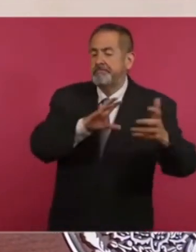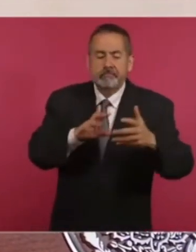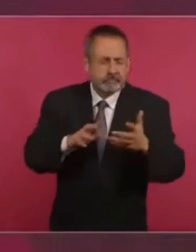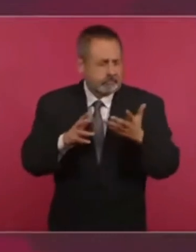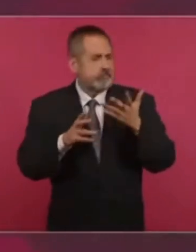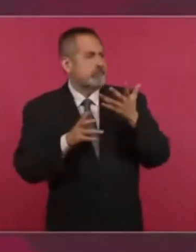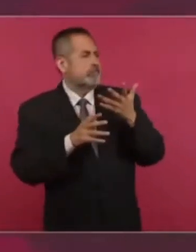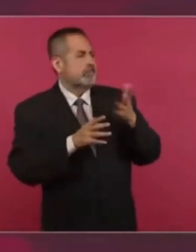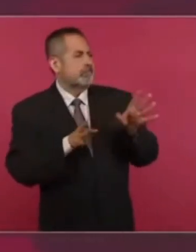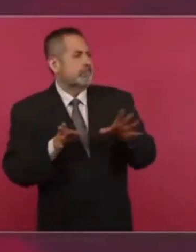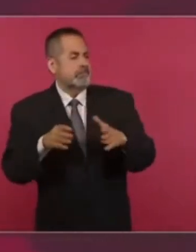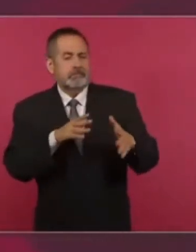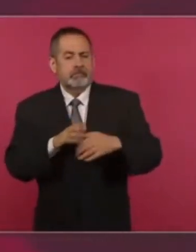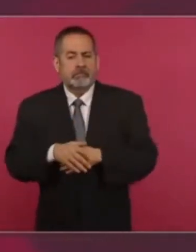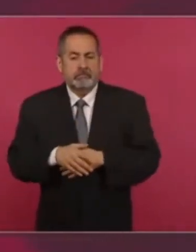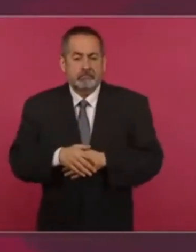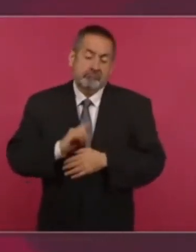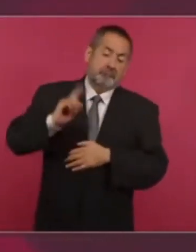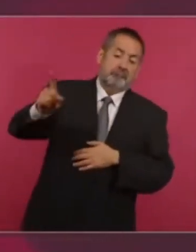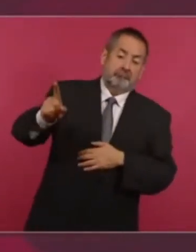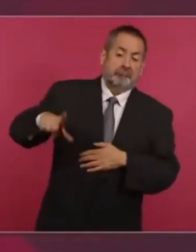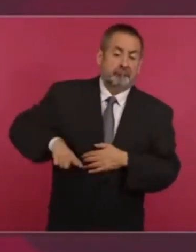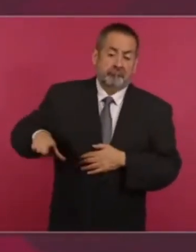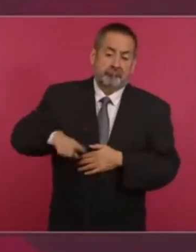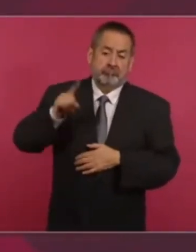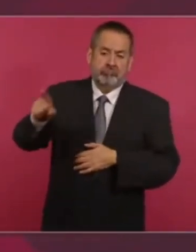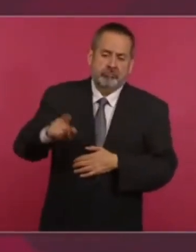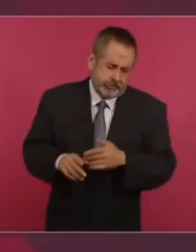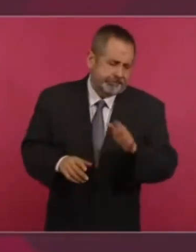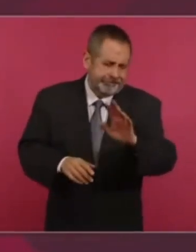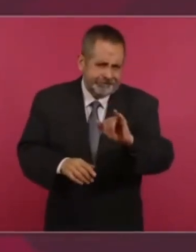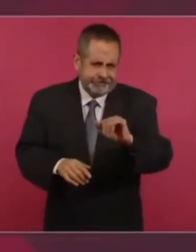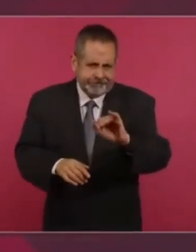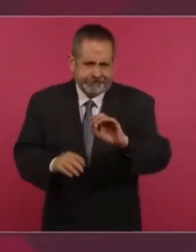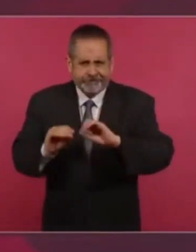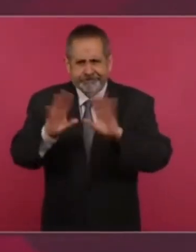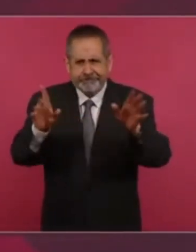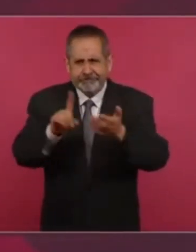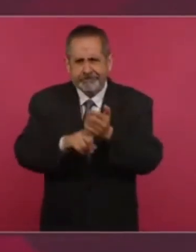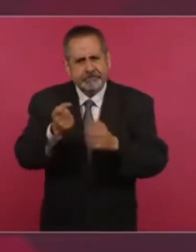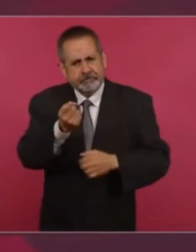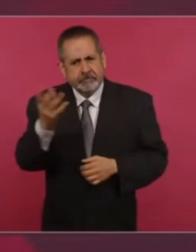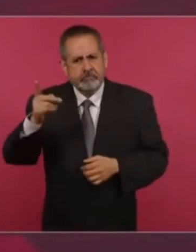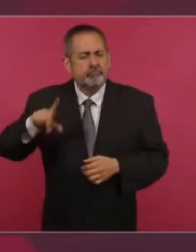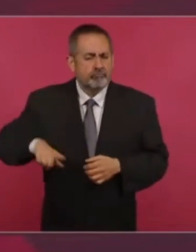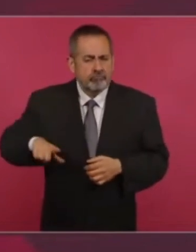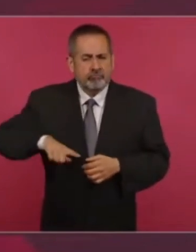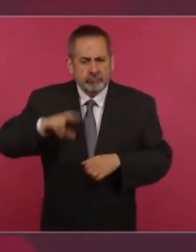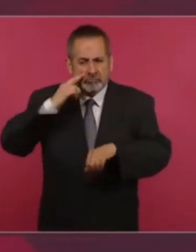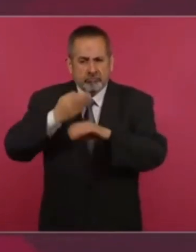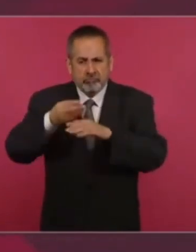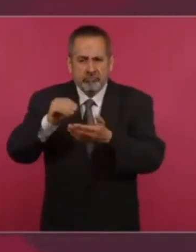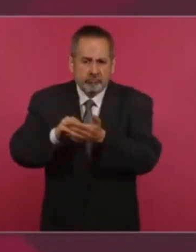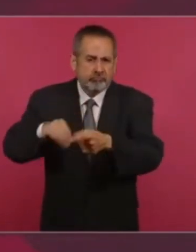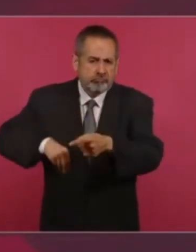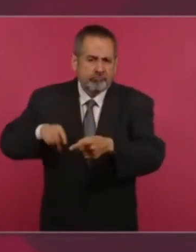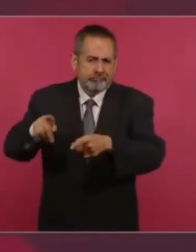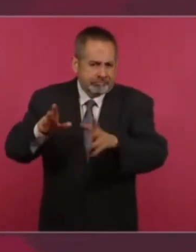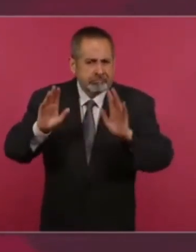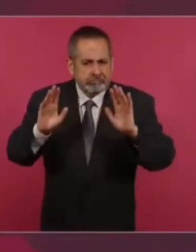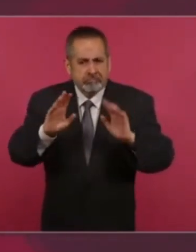el decir fue el Estado. Pues sí, claro que el Estado tuvo la responsabilidad,